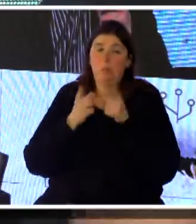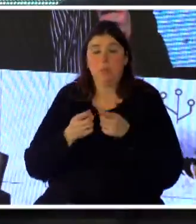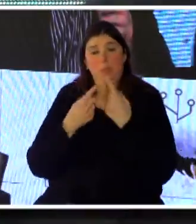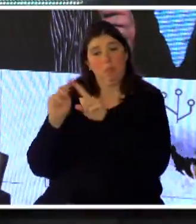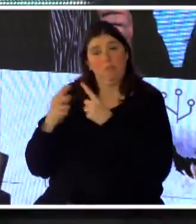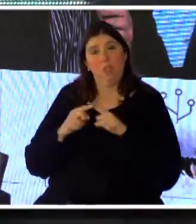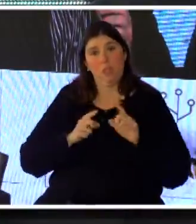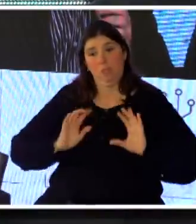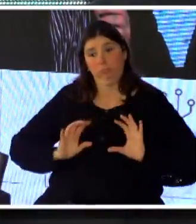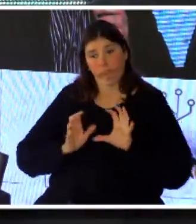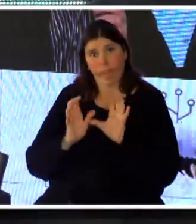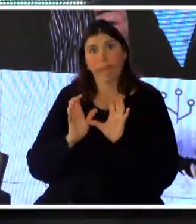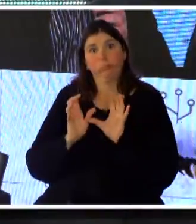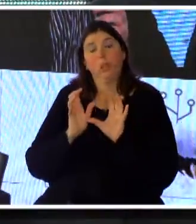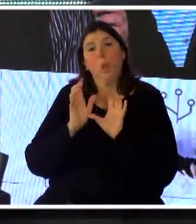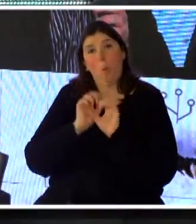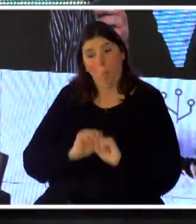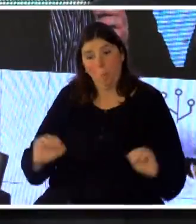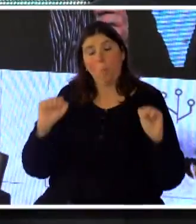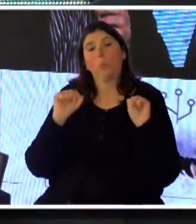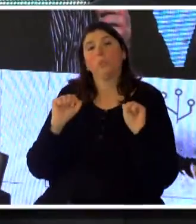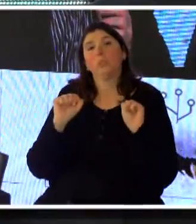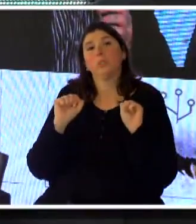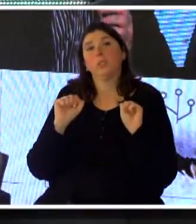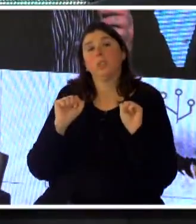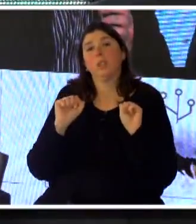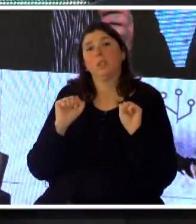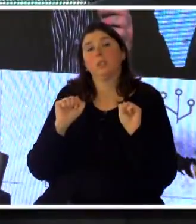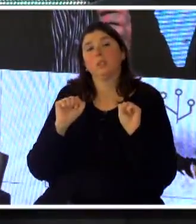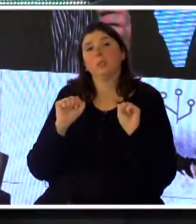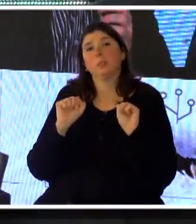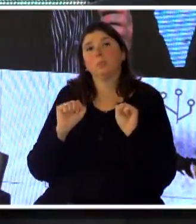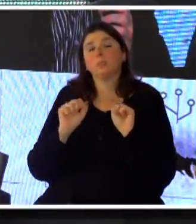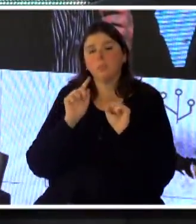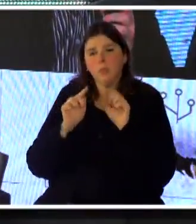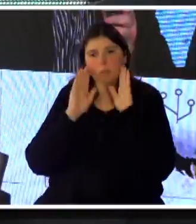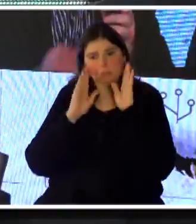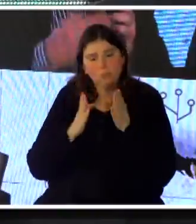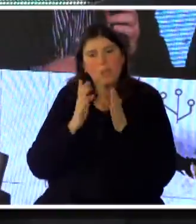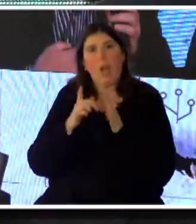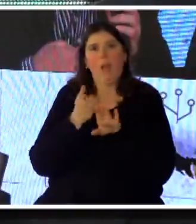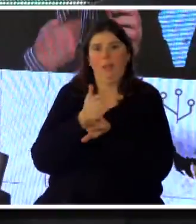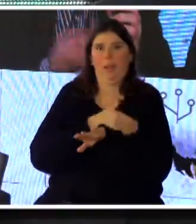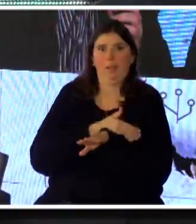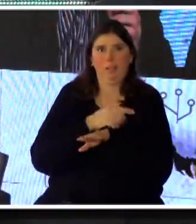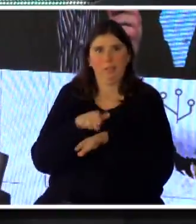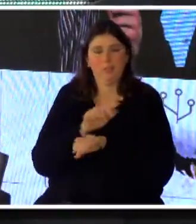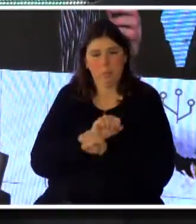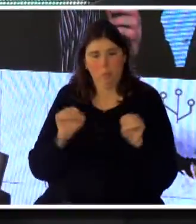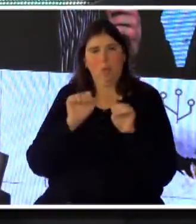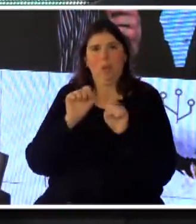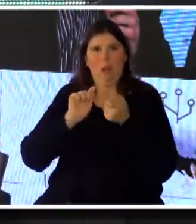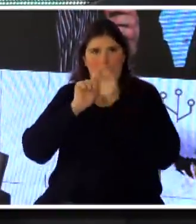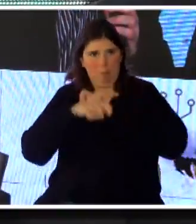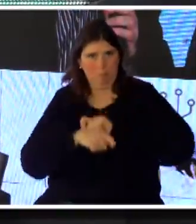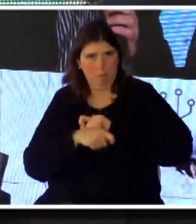todo los tomadores de decisión tengamos la posibilidad de tener alertas tempranas. Y todo eso naturalmente con un valor agregado, no que